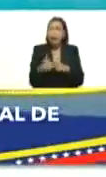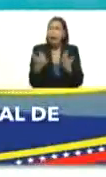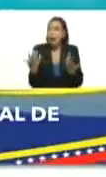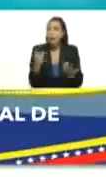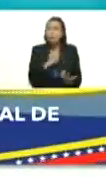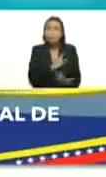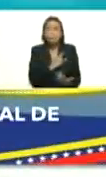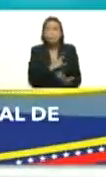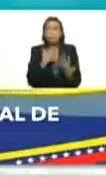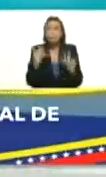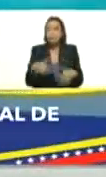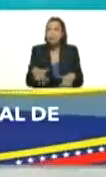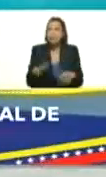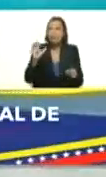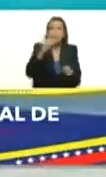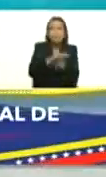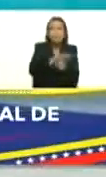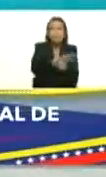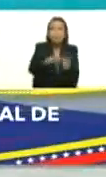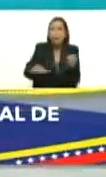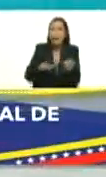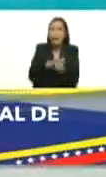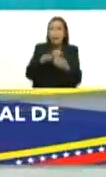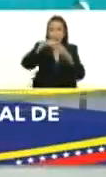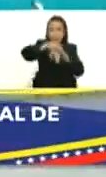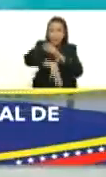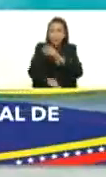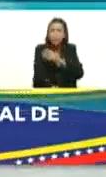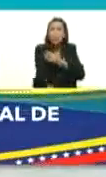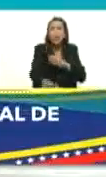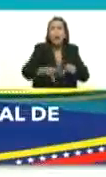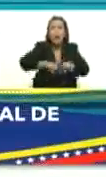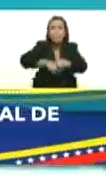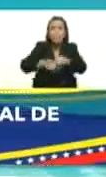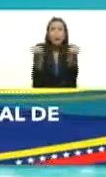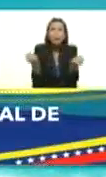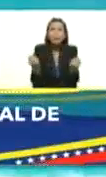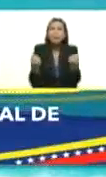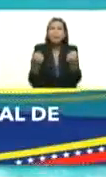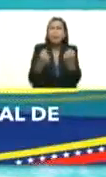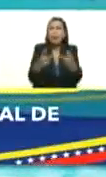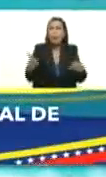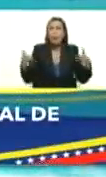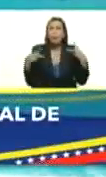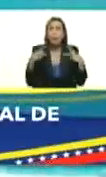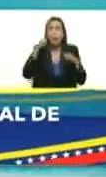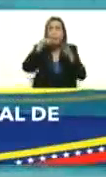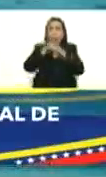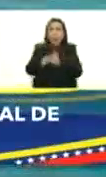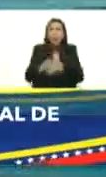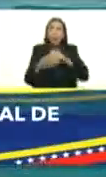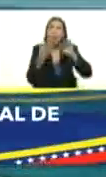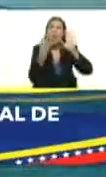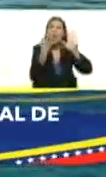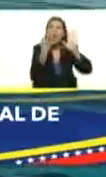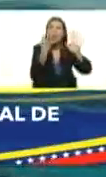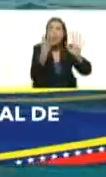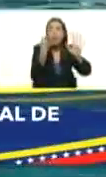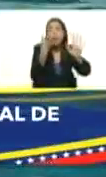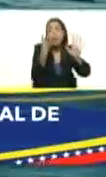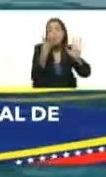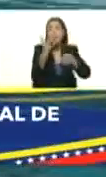universidad habían tapado los drenajes y bueno, habían partido esta piscina aquí entramos el 9 de agosto del 2021